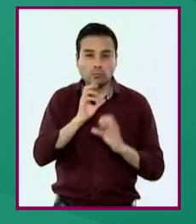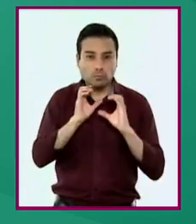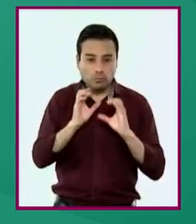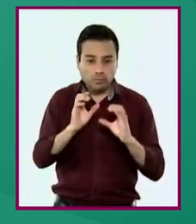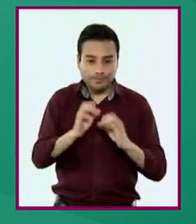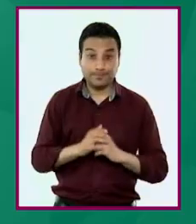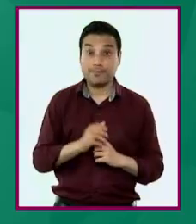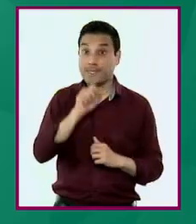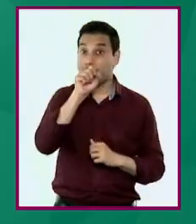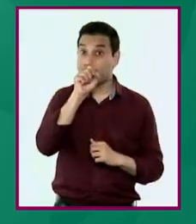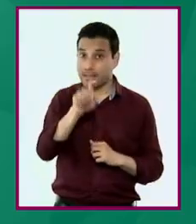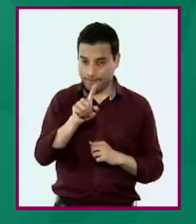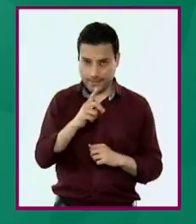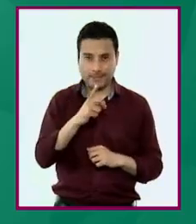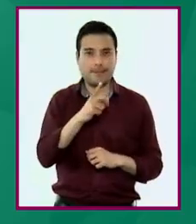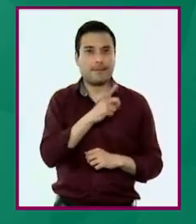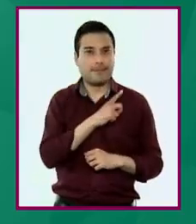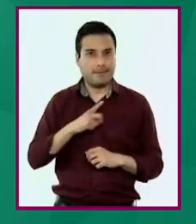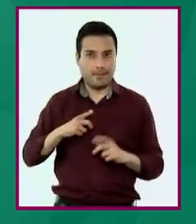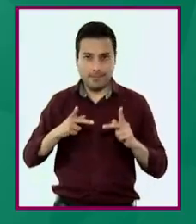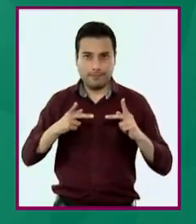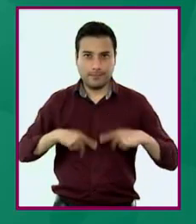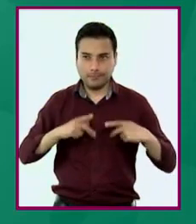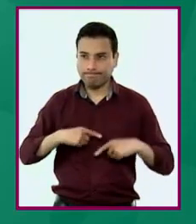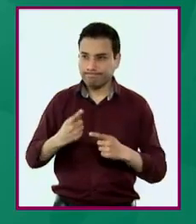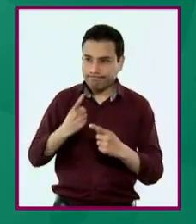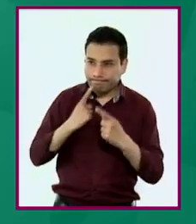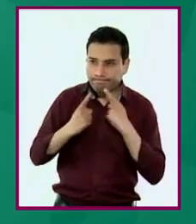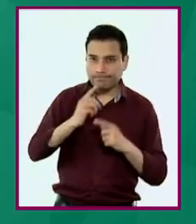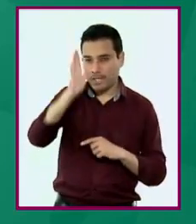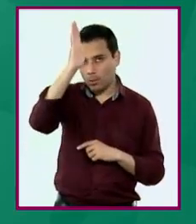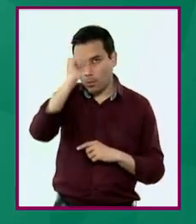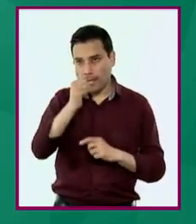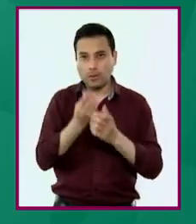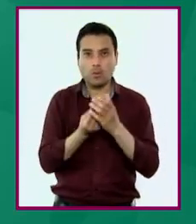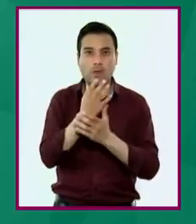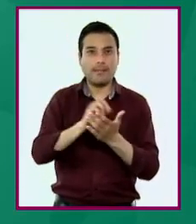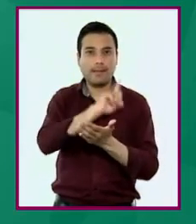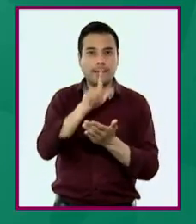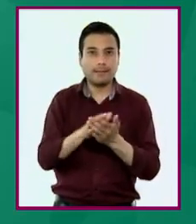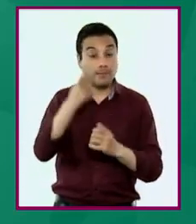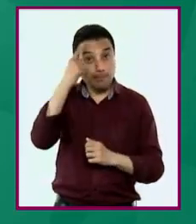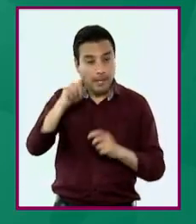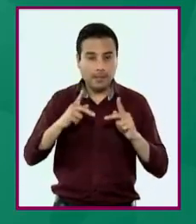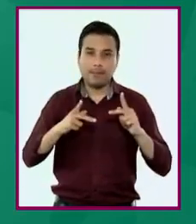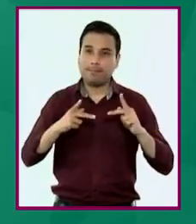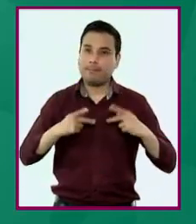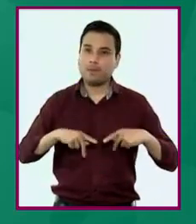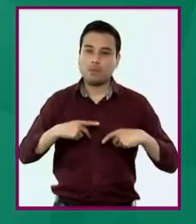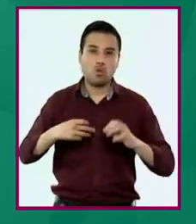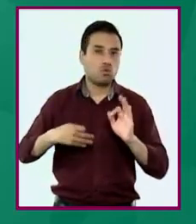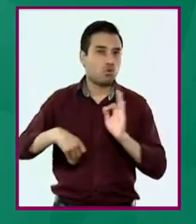humanos, y por otra promueve la construcción de acuerdos, normas y leyes que propicien el bienestar